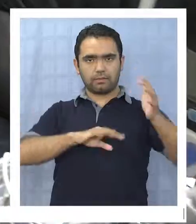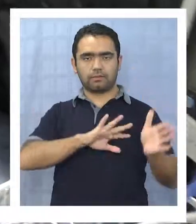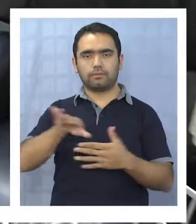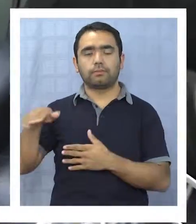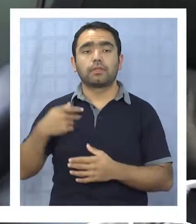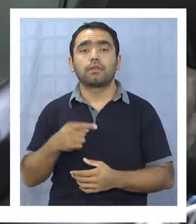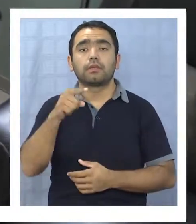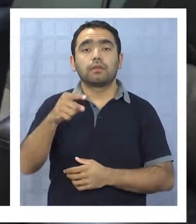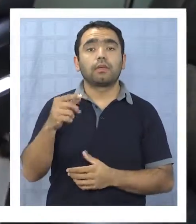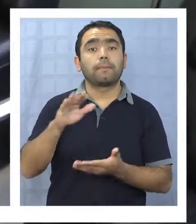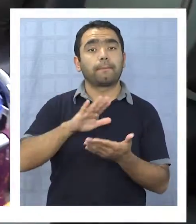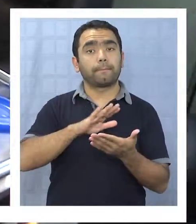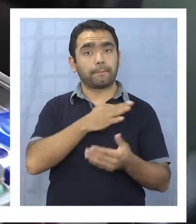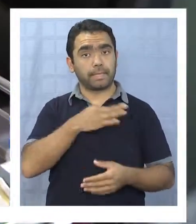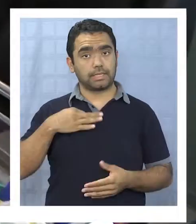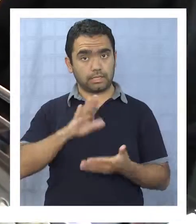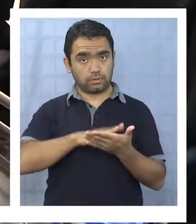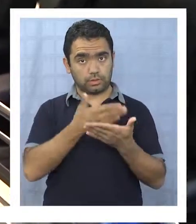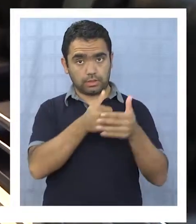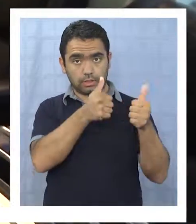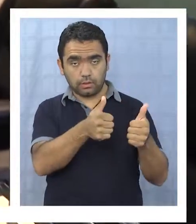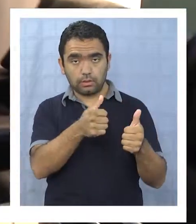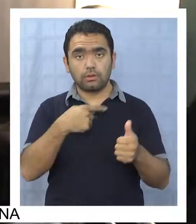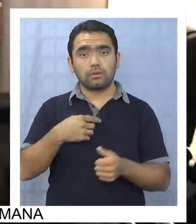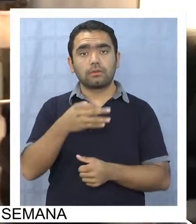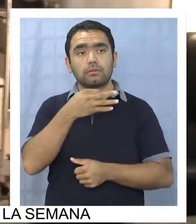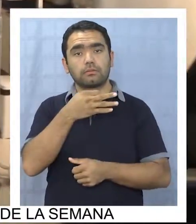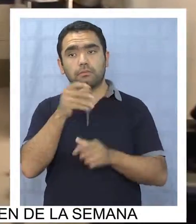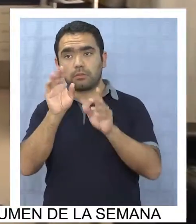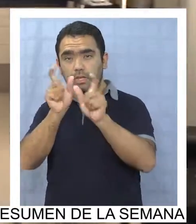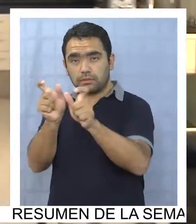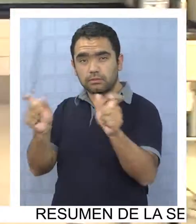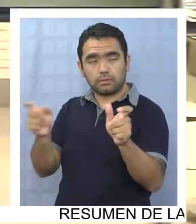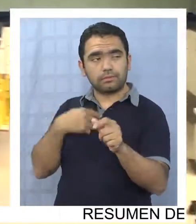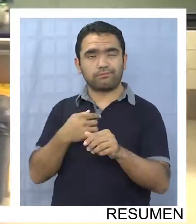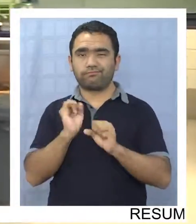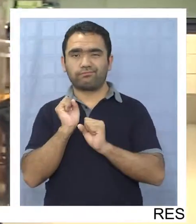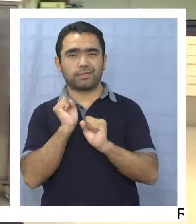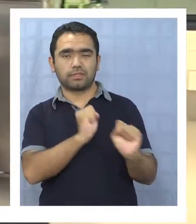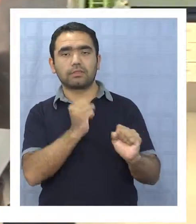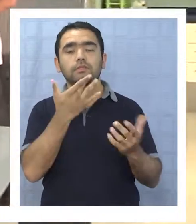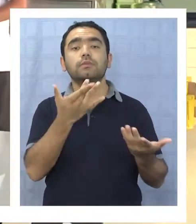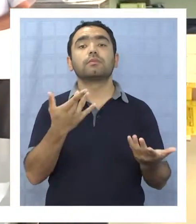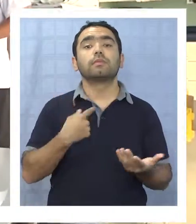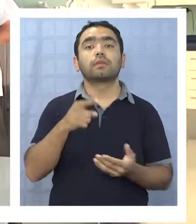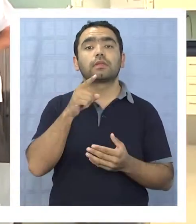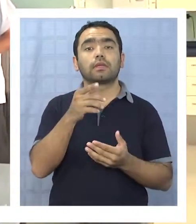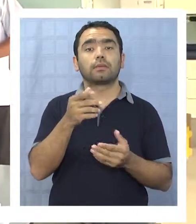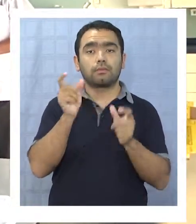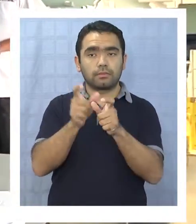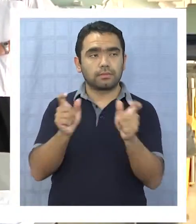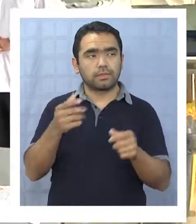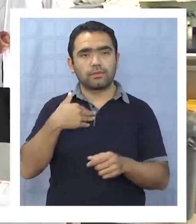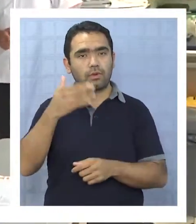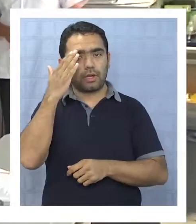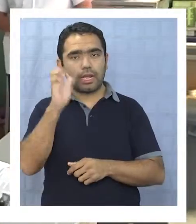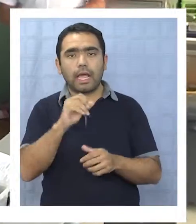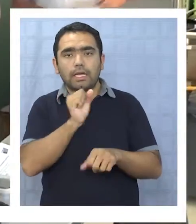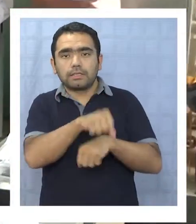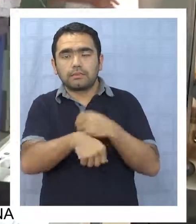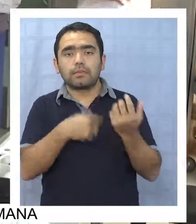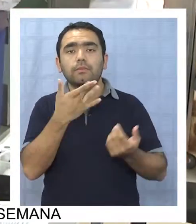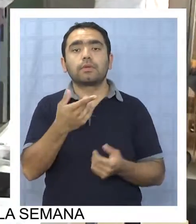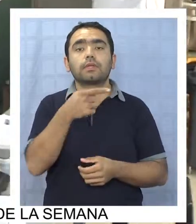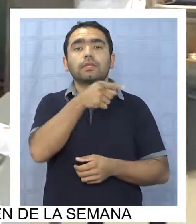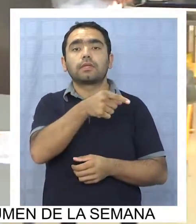autoridades del Ministerio de Salud ha provocado un profundo rechazo en la región, en especial en los promotores de la iniciativa. Resuelven